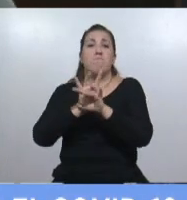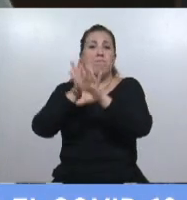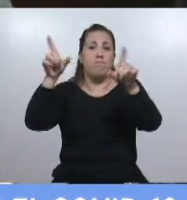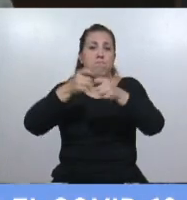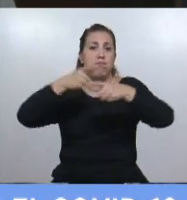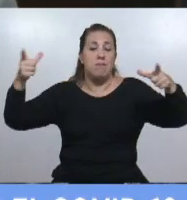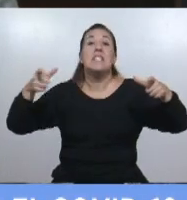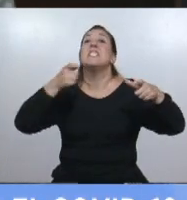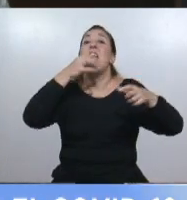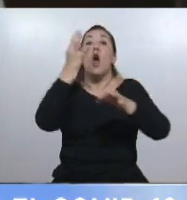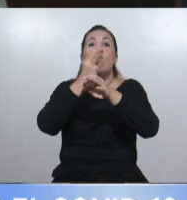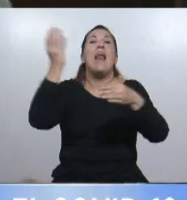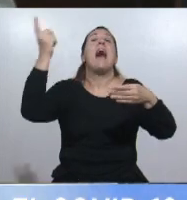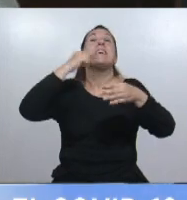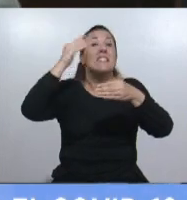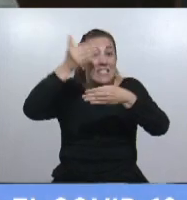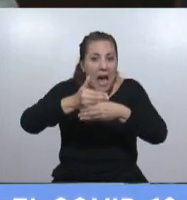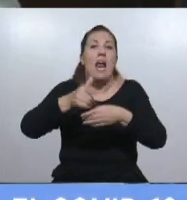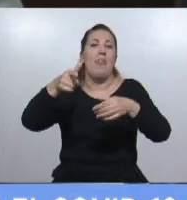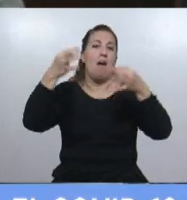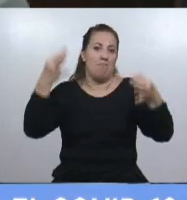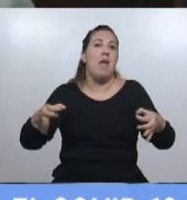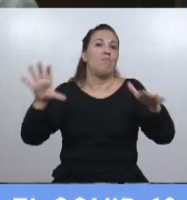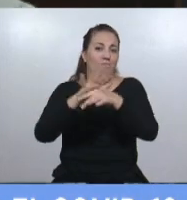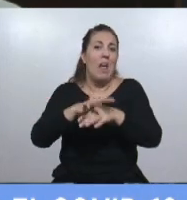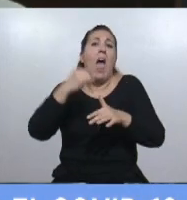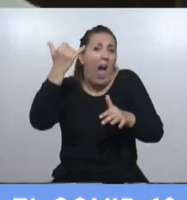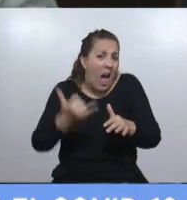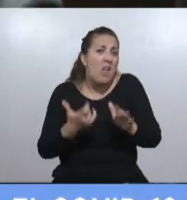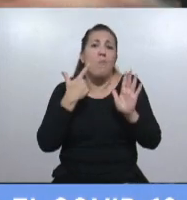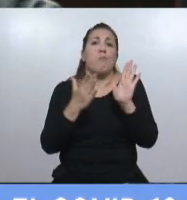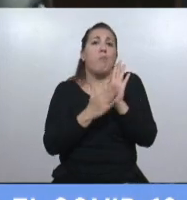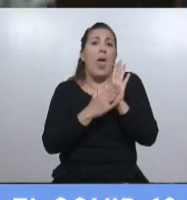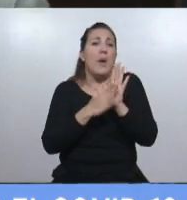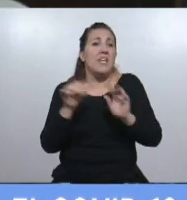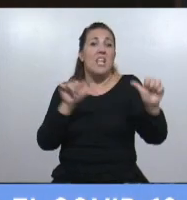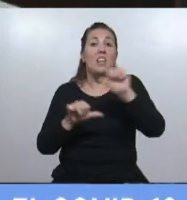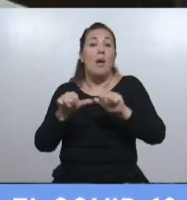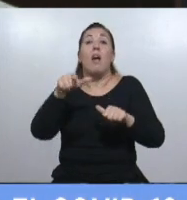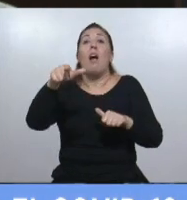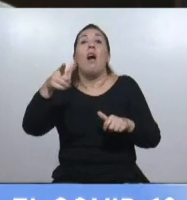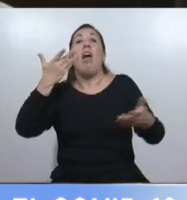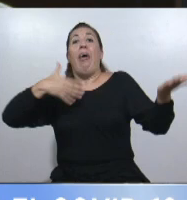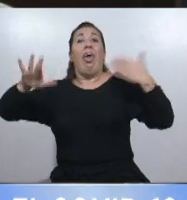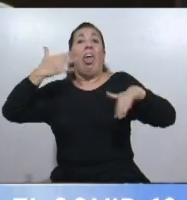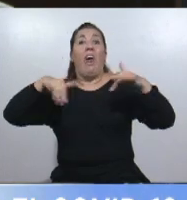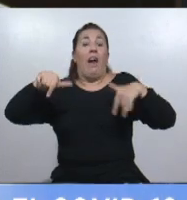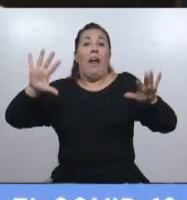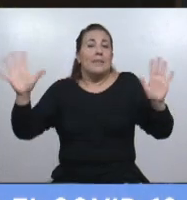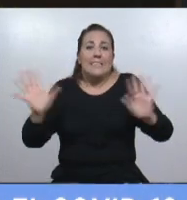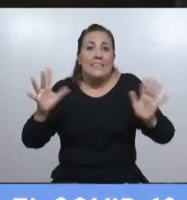eficaces. Entonces, hay evidencia científica. Cuando se les acabó el argumento de la evidencia científica,